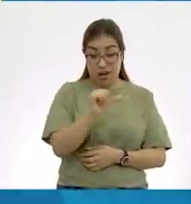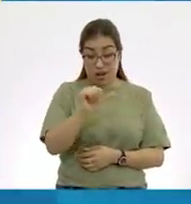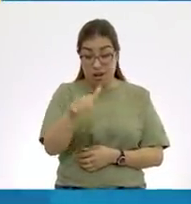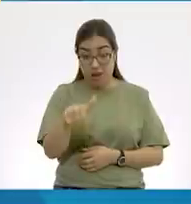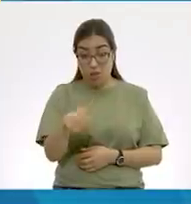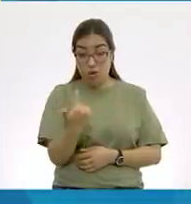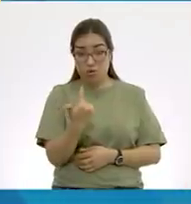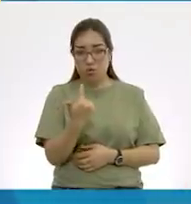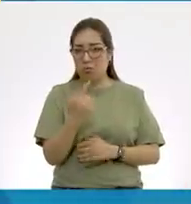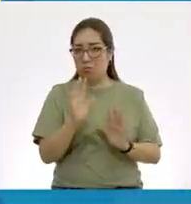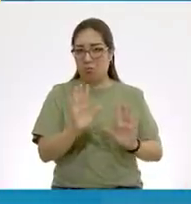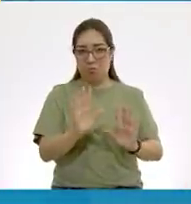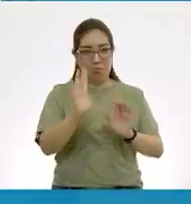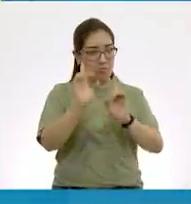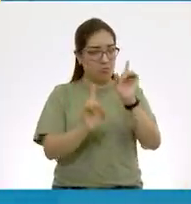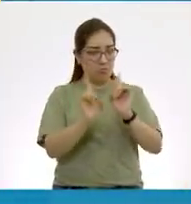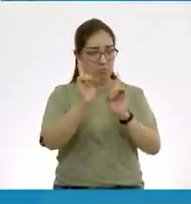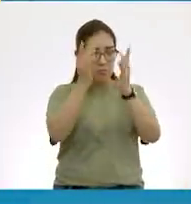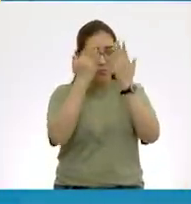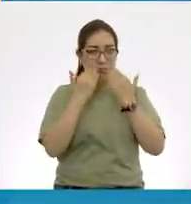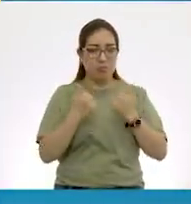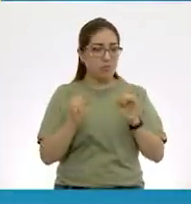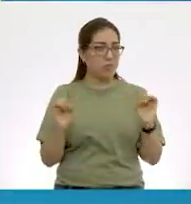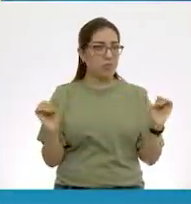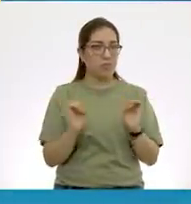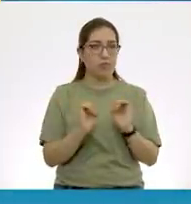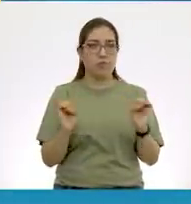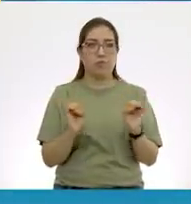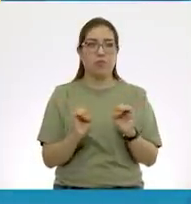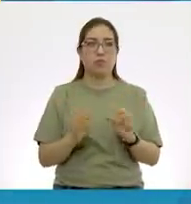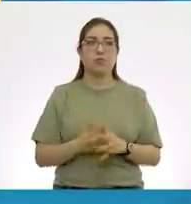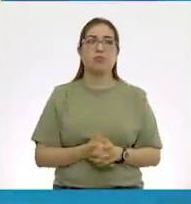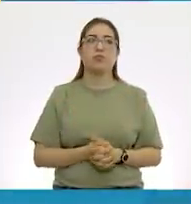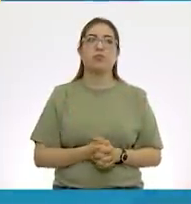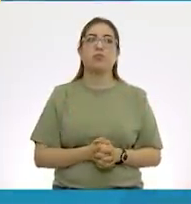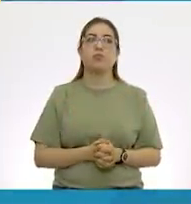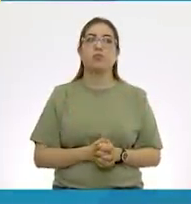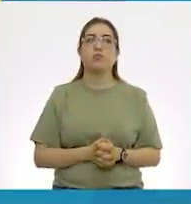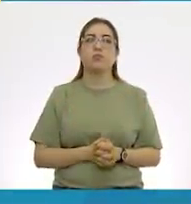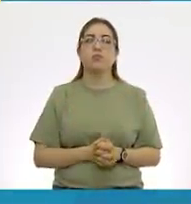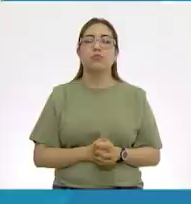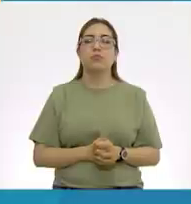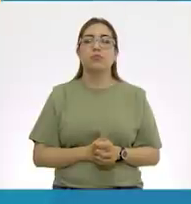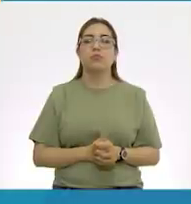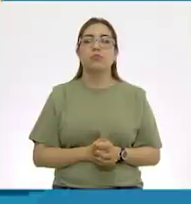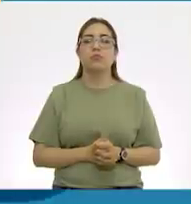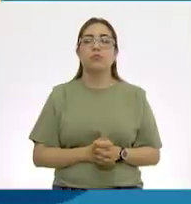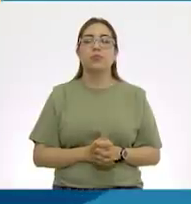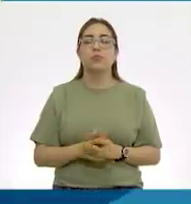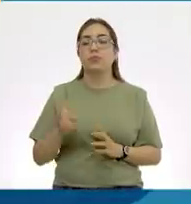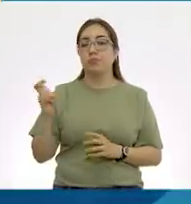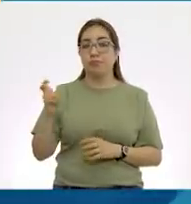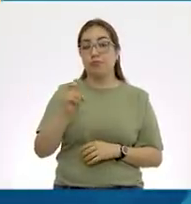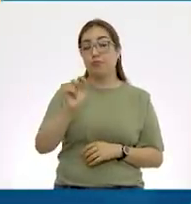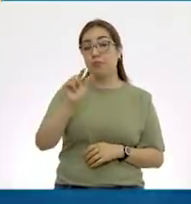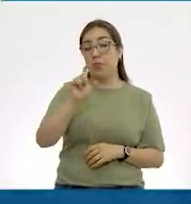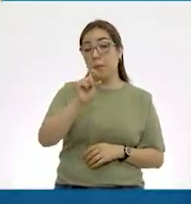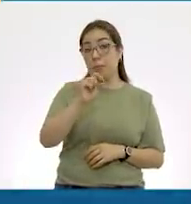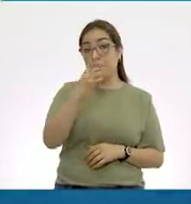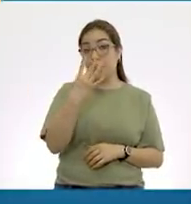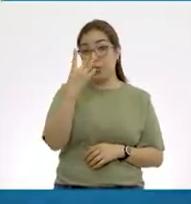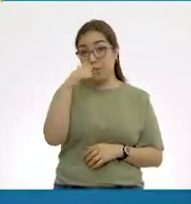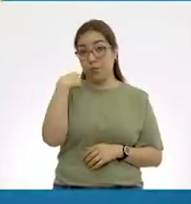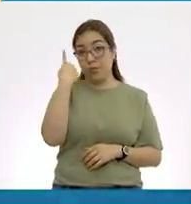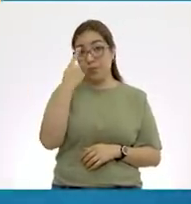hay ninguna duda. La situación para efectos de un reloj digital configurado a 24 horas serían